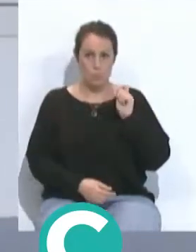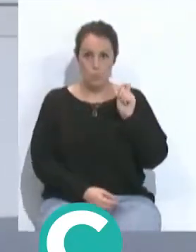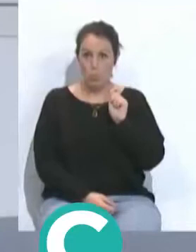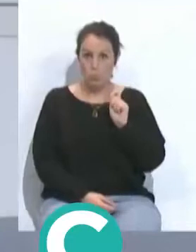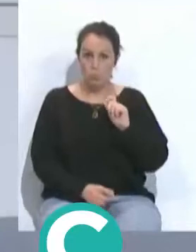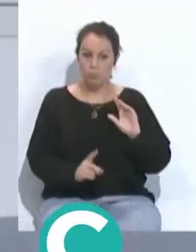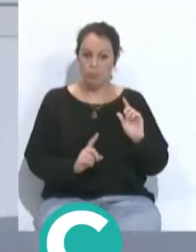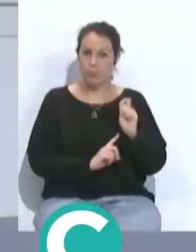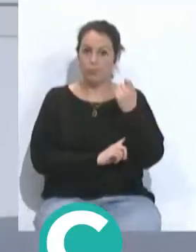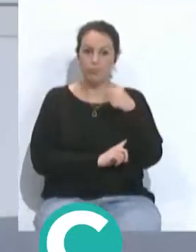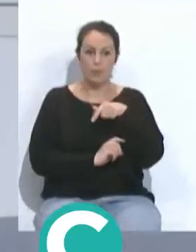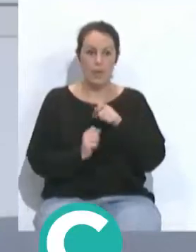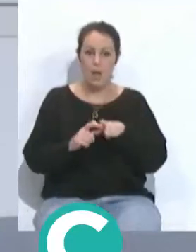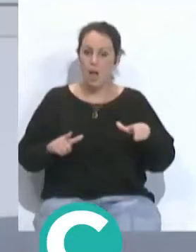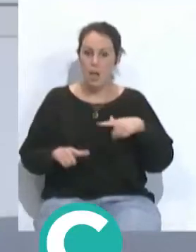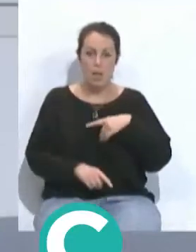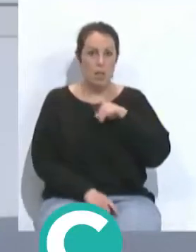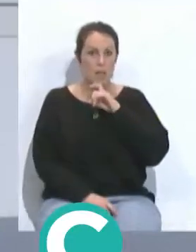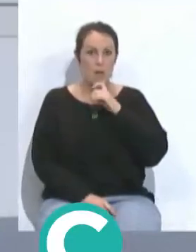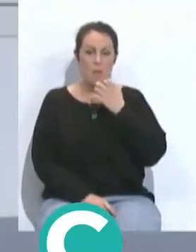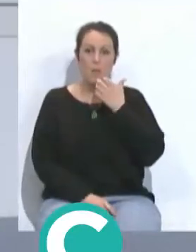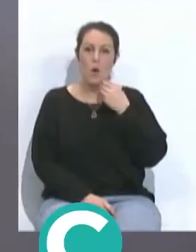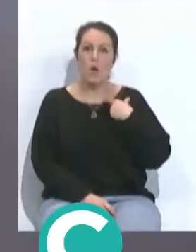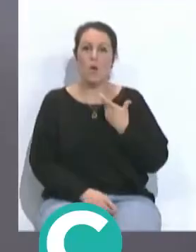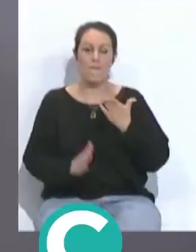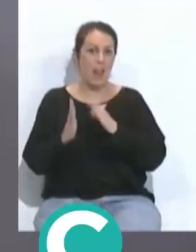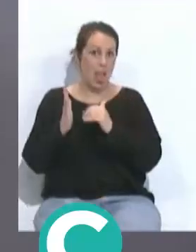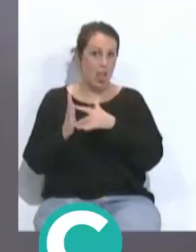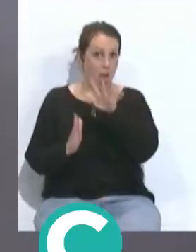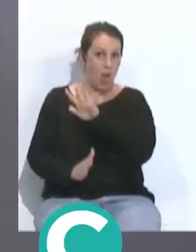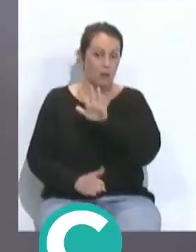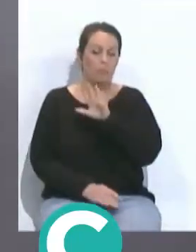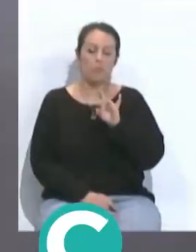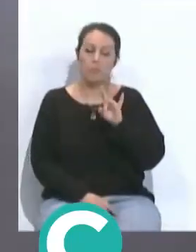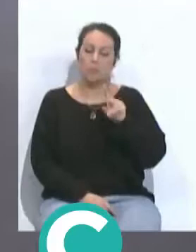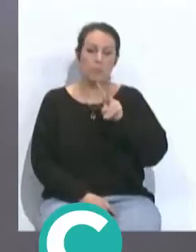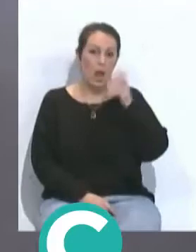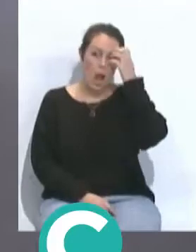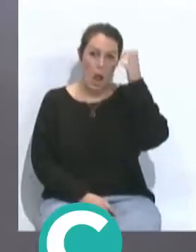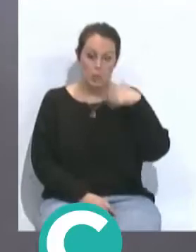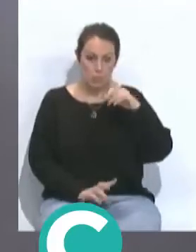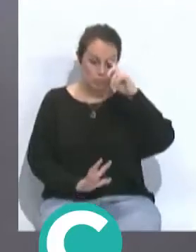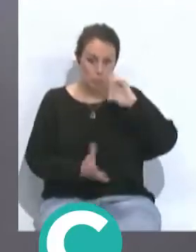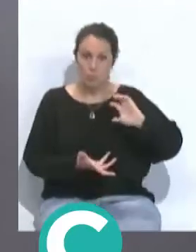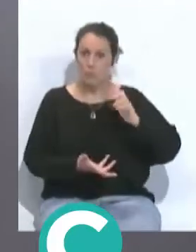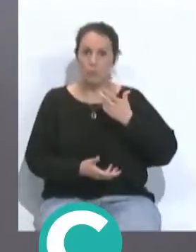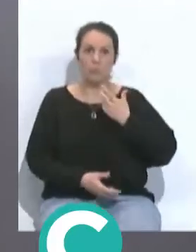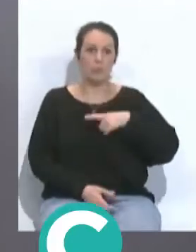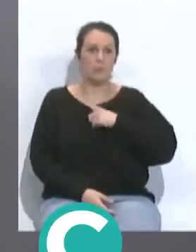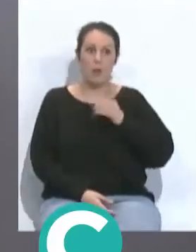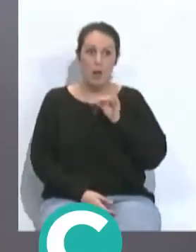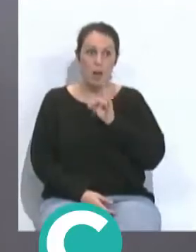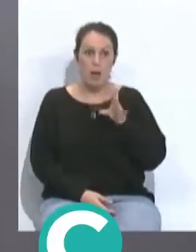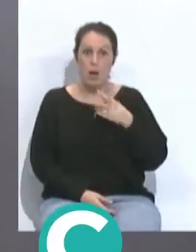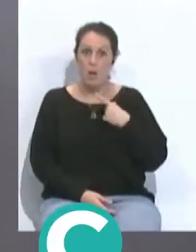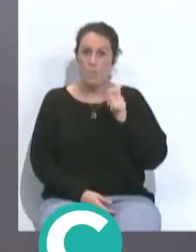se consiguió en un campo tan difícil como Mestalla. Sí, la verdad es que lo de Villarreal fue una locura, ¿no? Yo creo que todos los que vivimos aquel